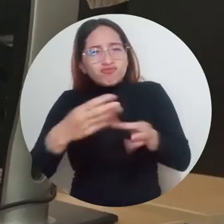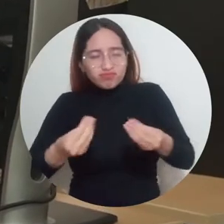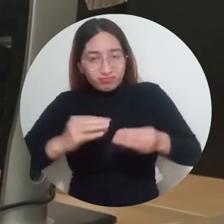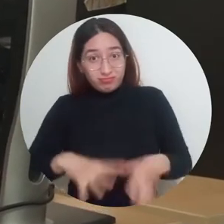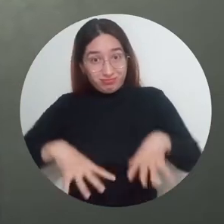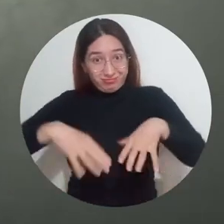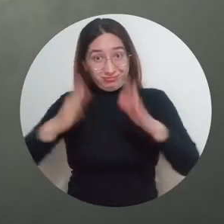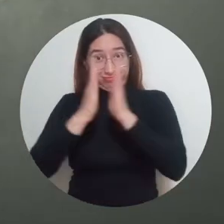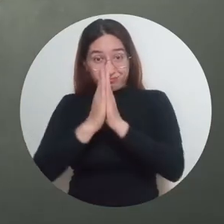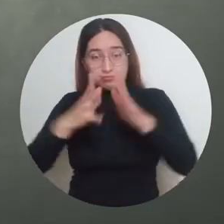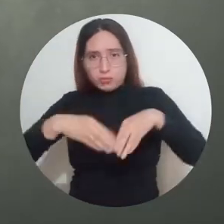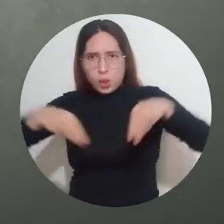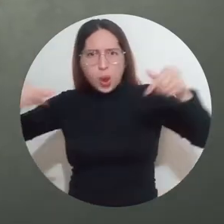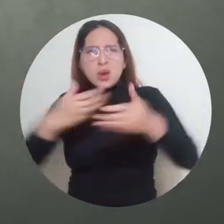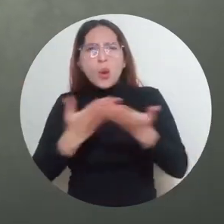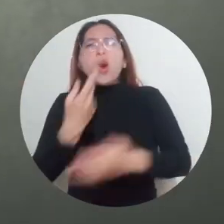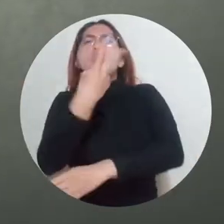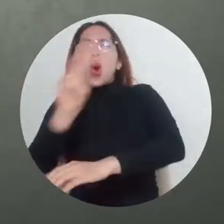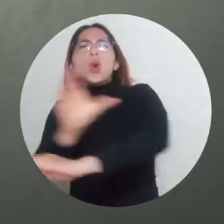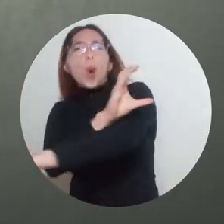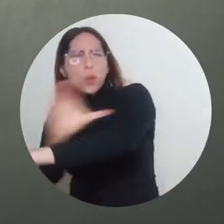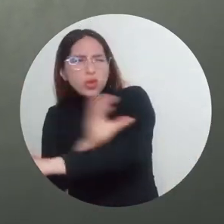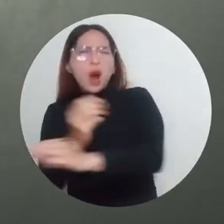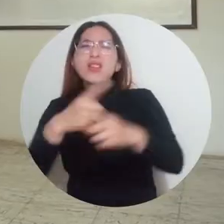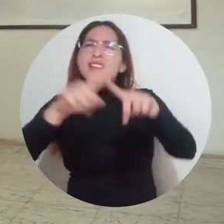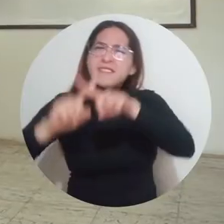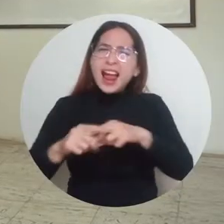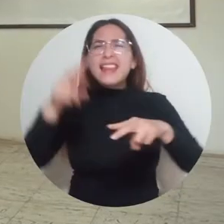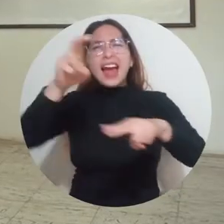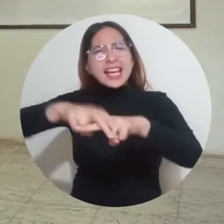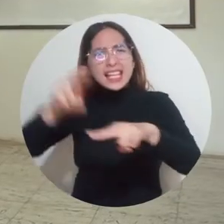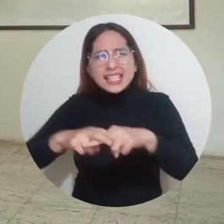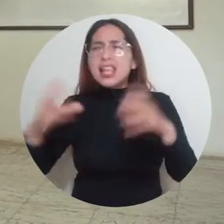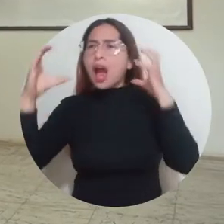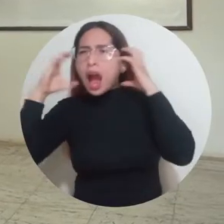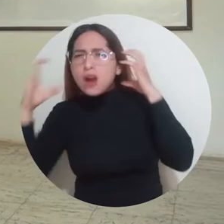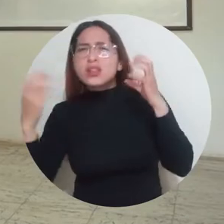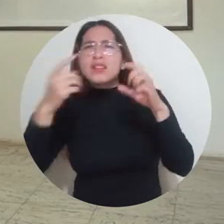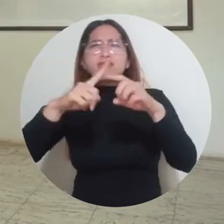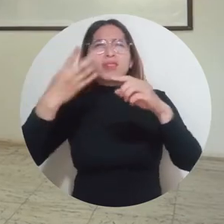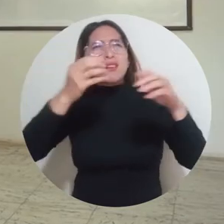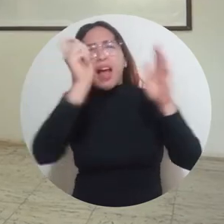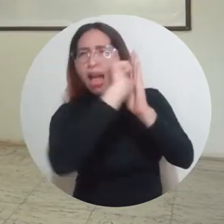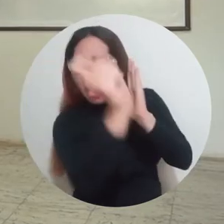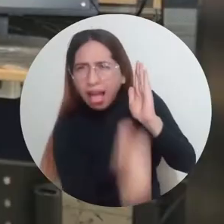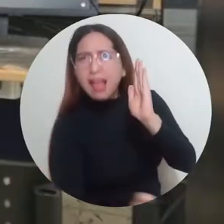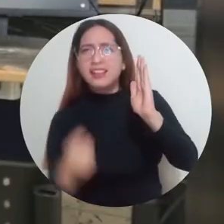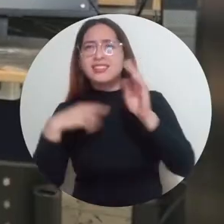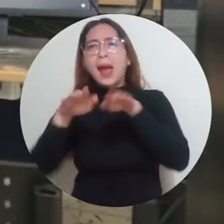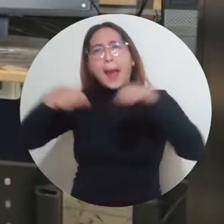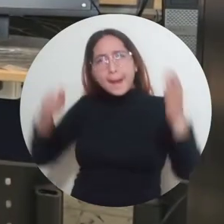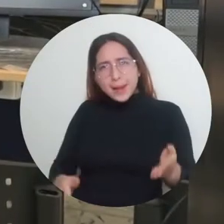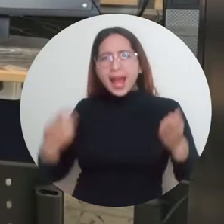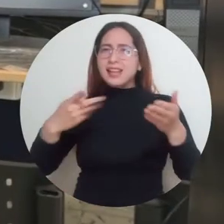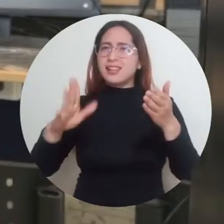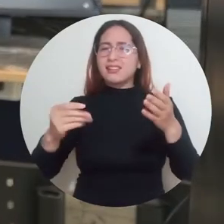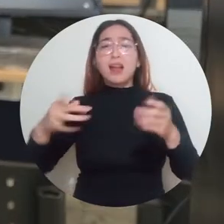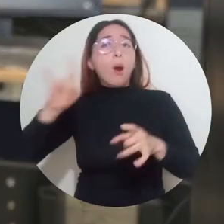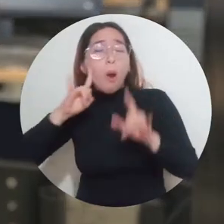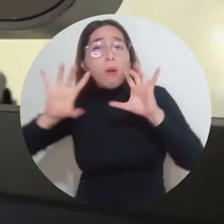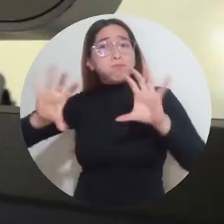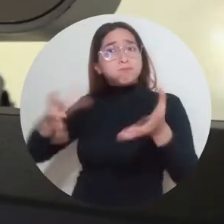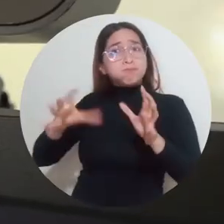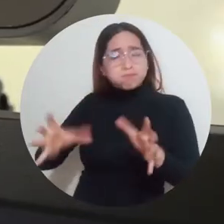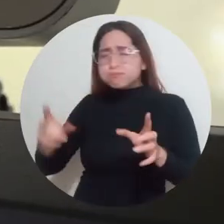antenas de internet y demás herramientas como sillas, videobeams, cámaras web, audífonos, micrófonos, escritorios, tablero,